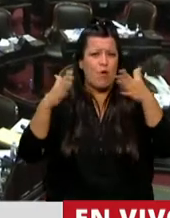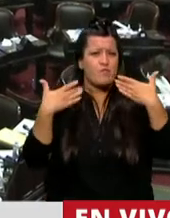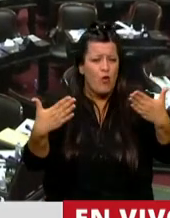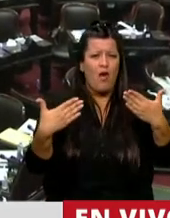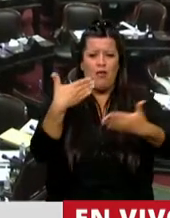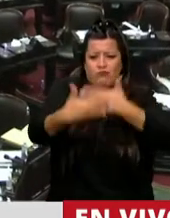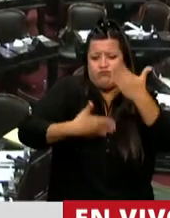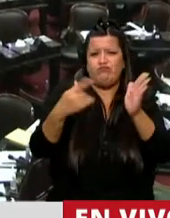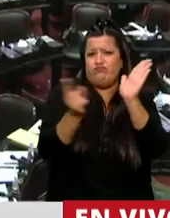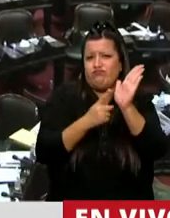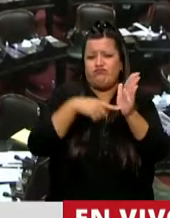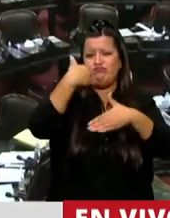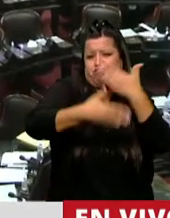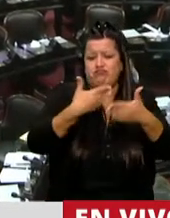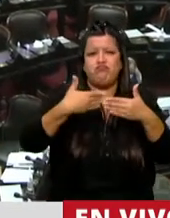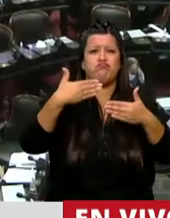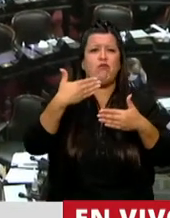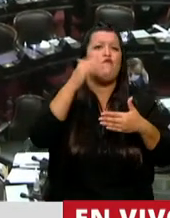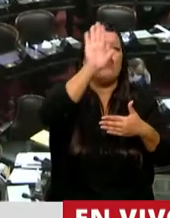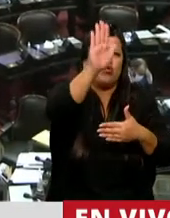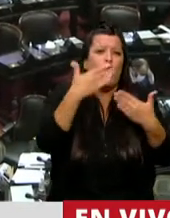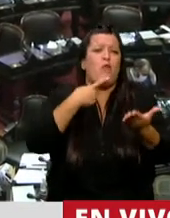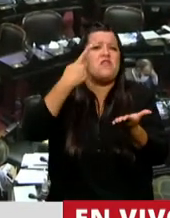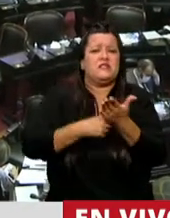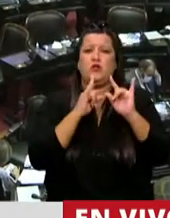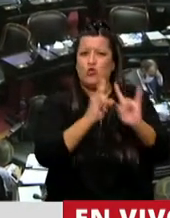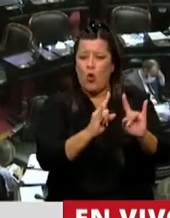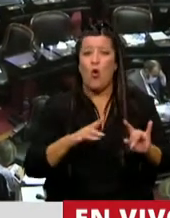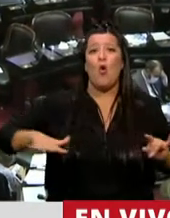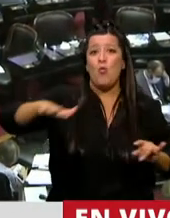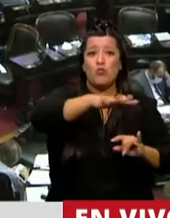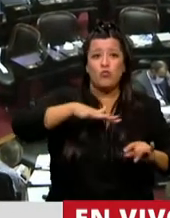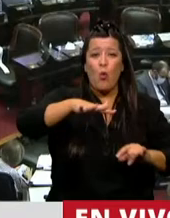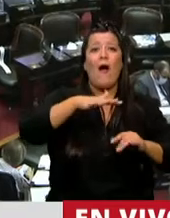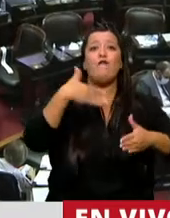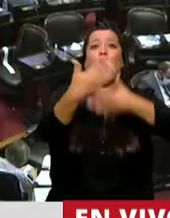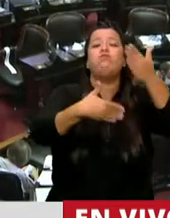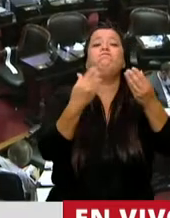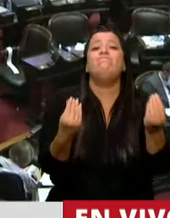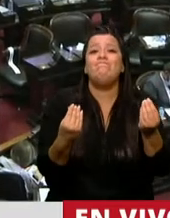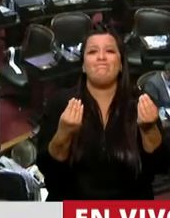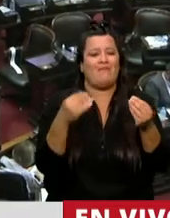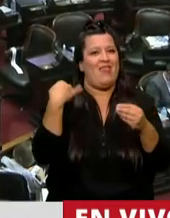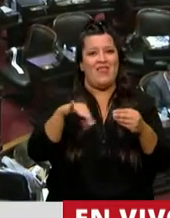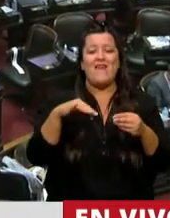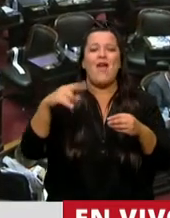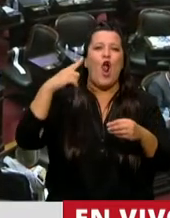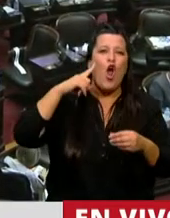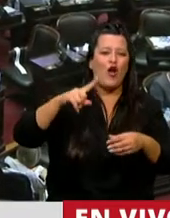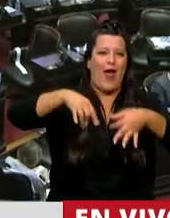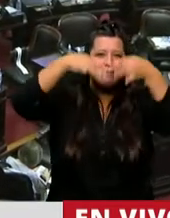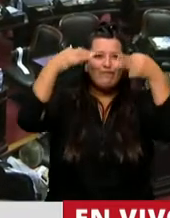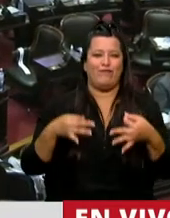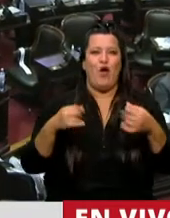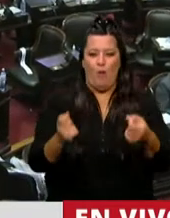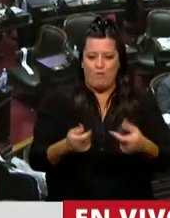regir su propio destino. La suerte de nuestro pueblo está atada a la posibilidad de que logremos asegurar nuestro